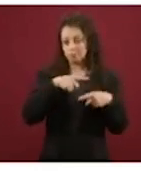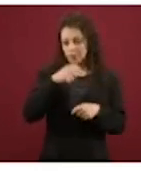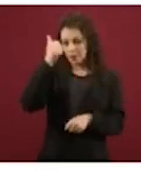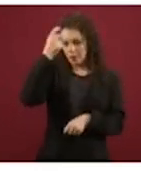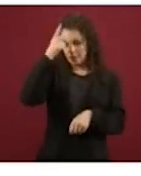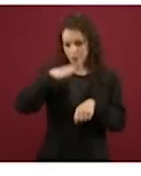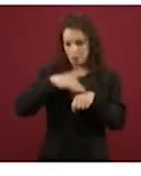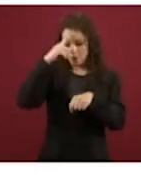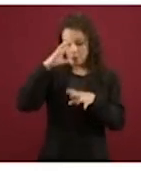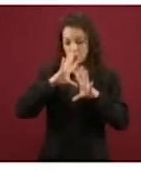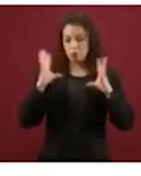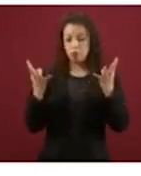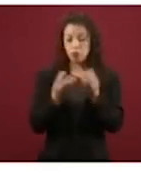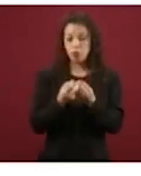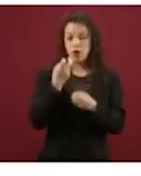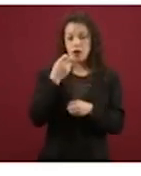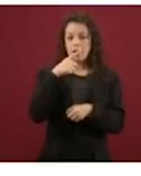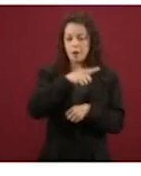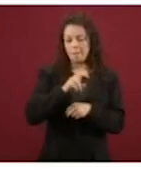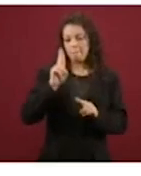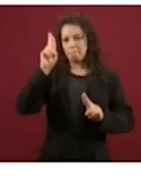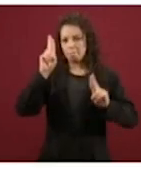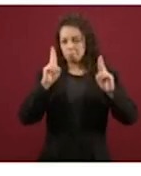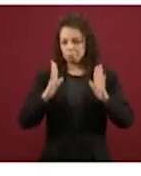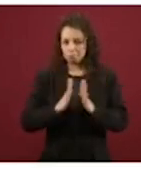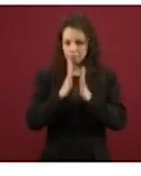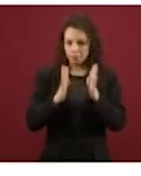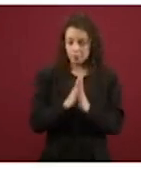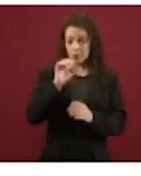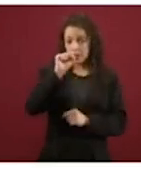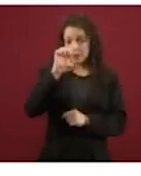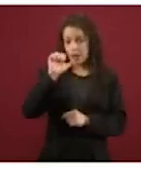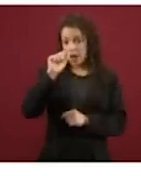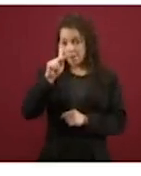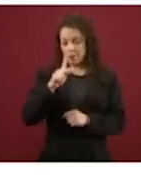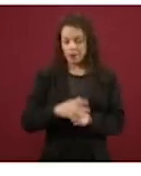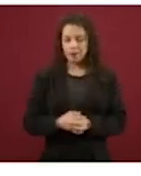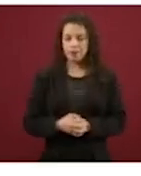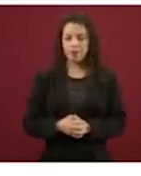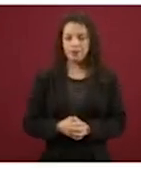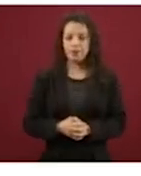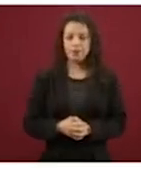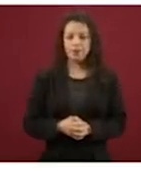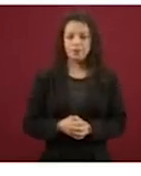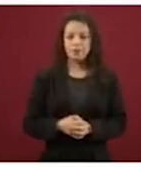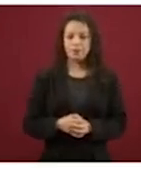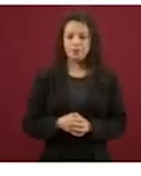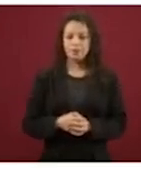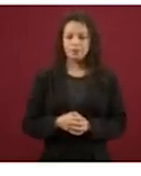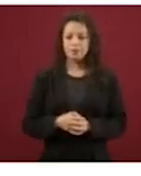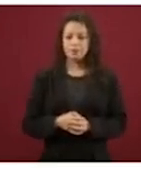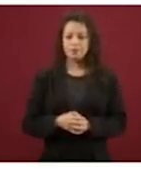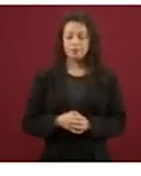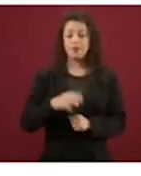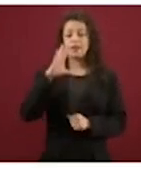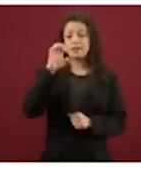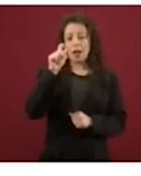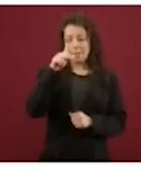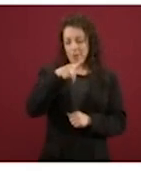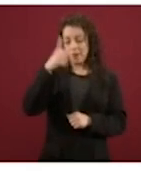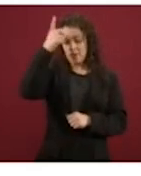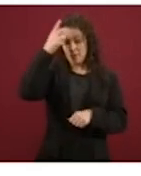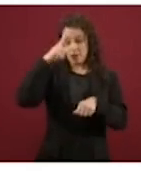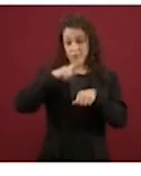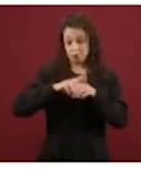participativa, el CEAP, integrado entre el director, las maestras y